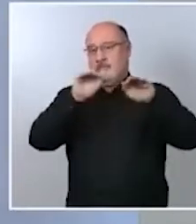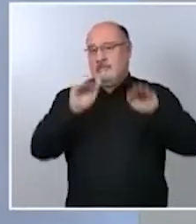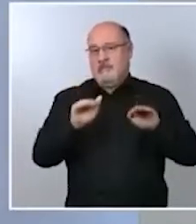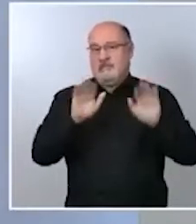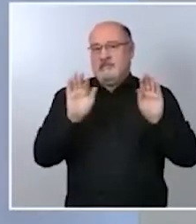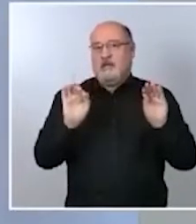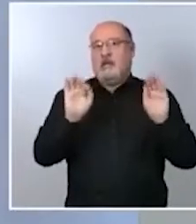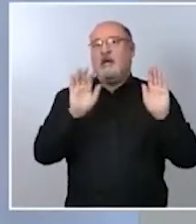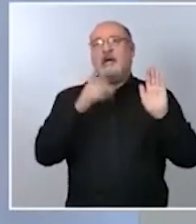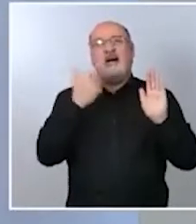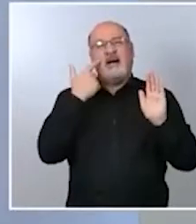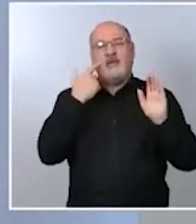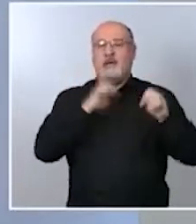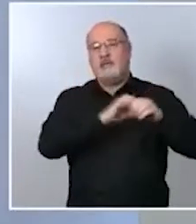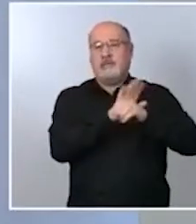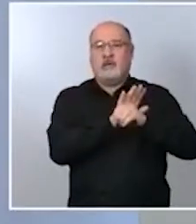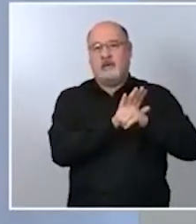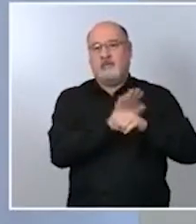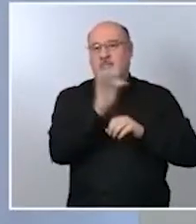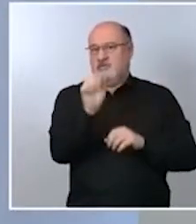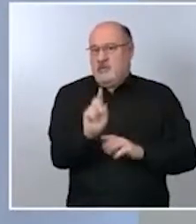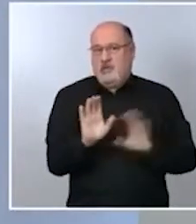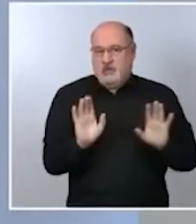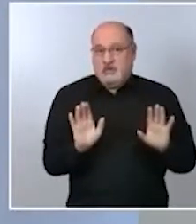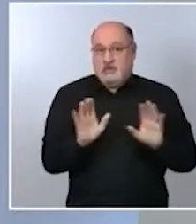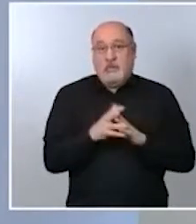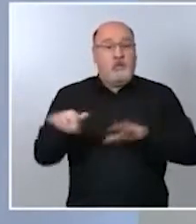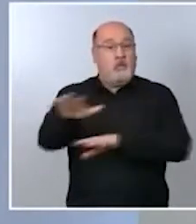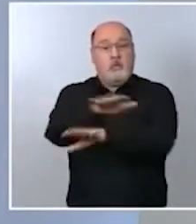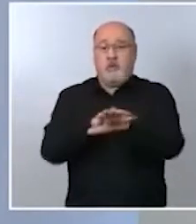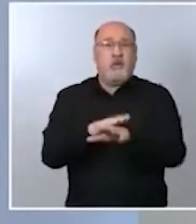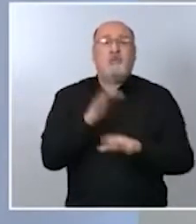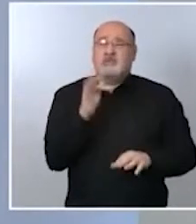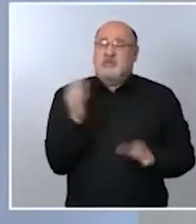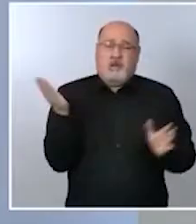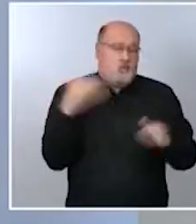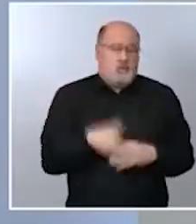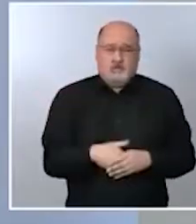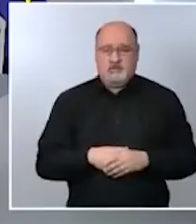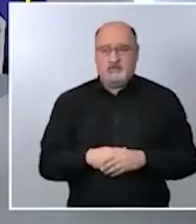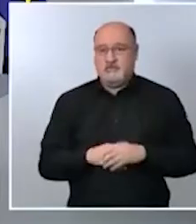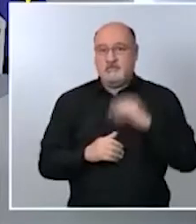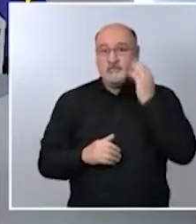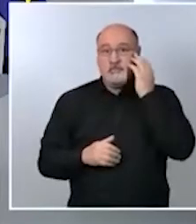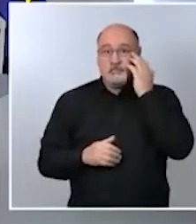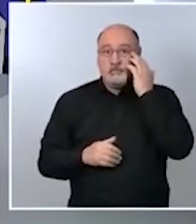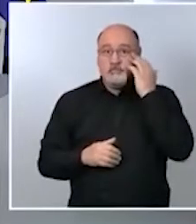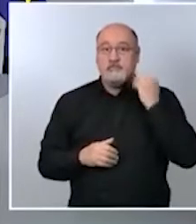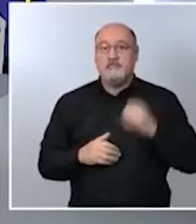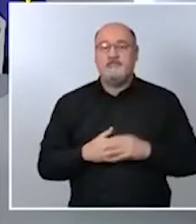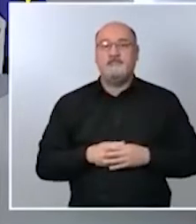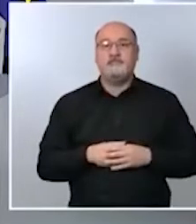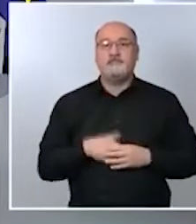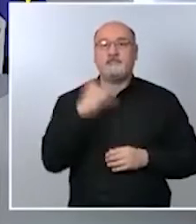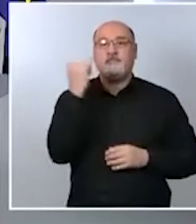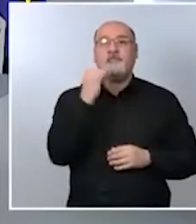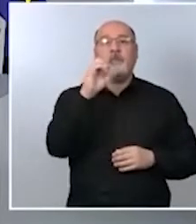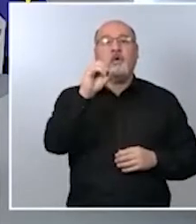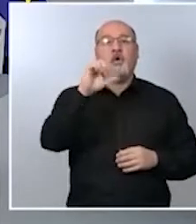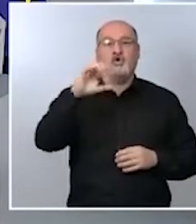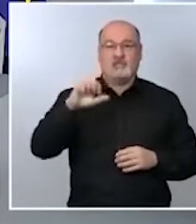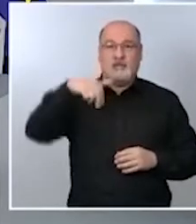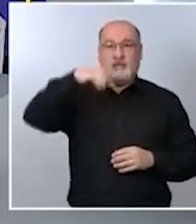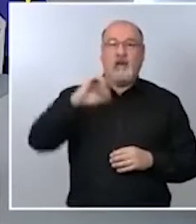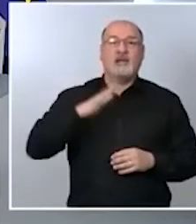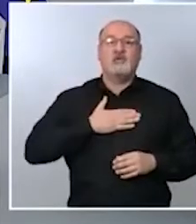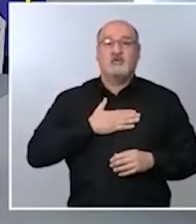vista de la pandemia ha sido positivo a partir de ahí ninguna aglomeración es positiva ni es buena José Marcos o tenía que responder algo el